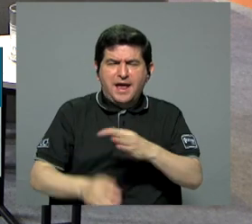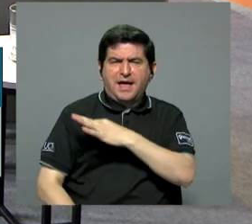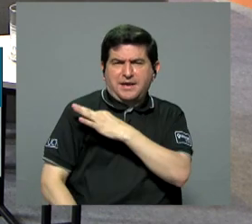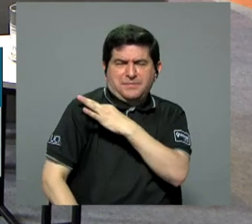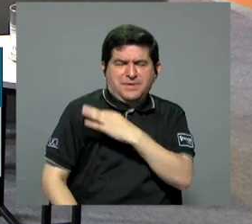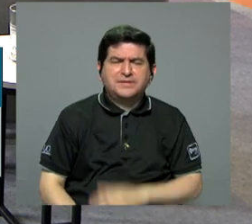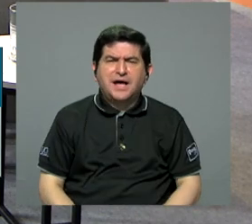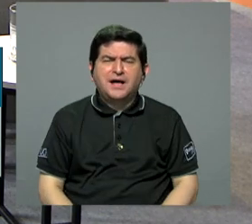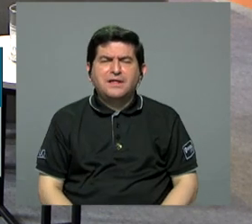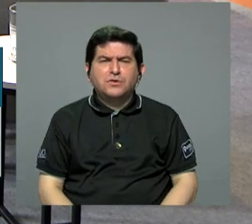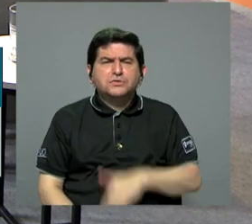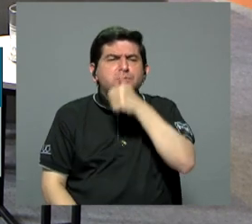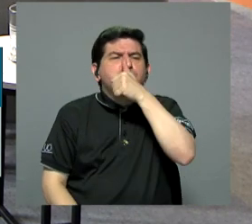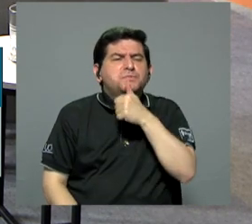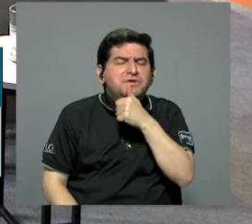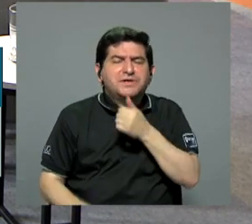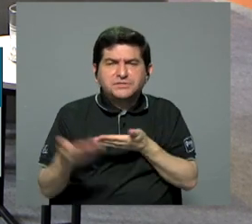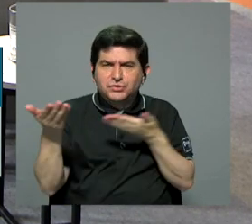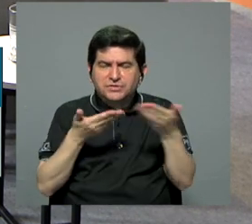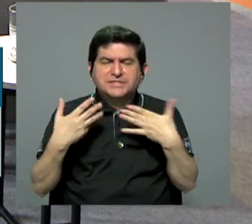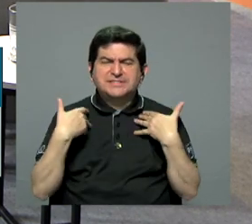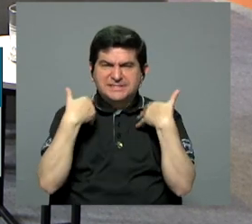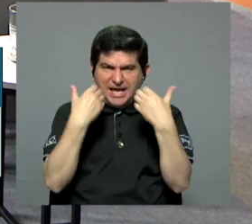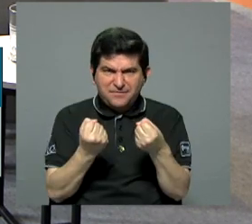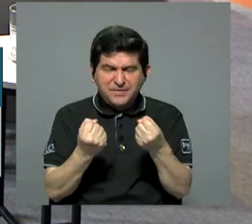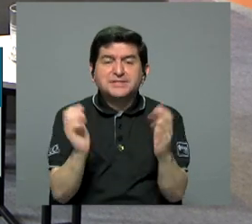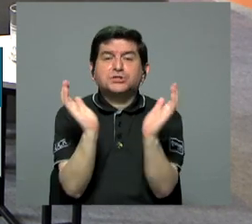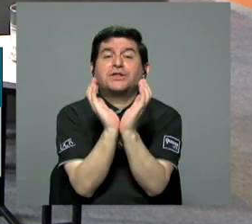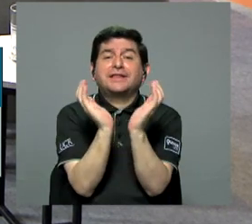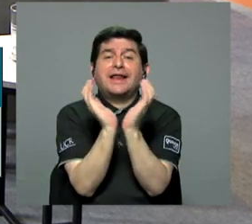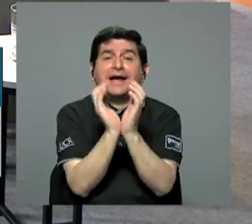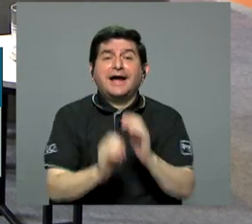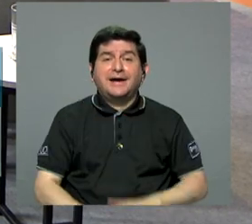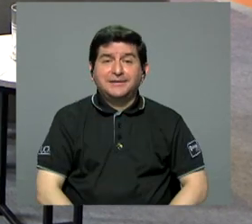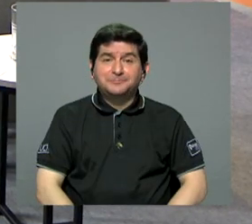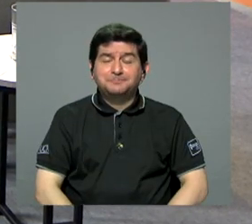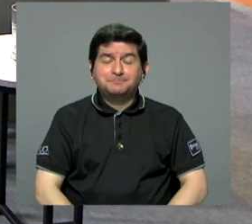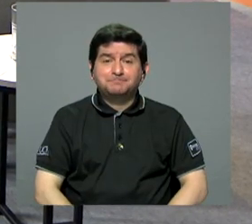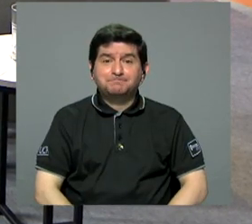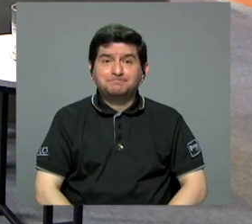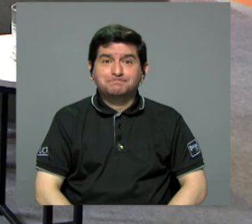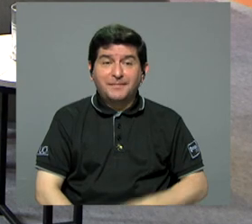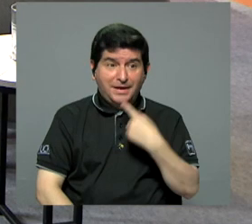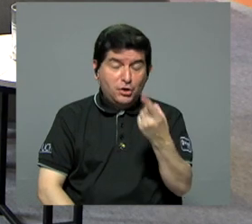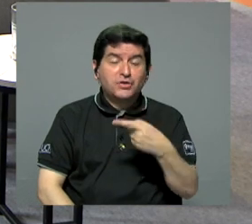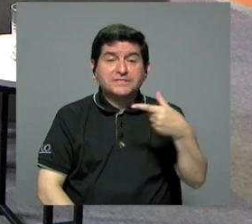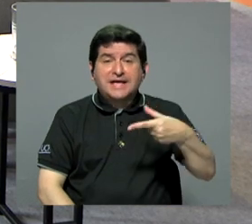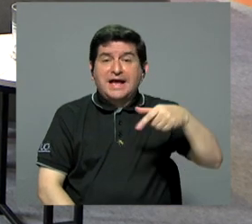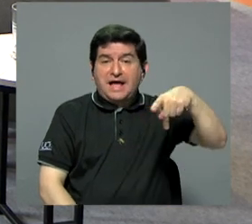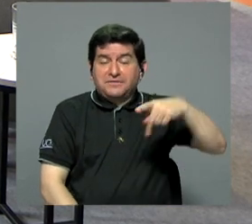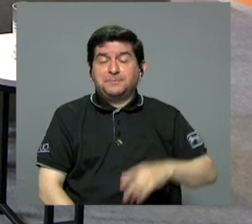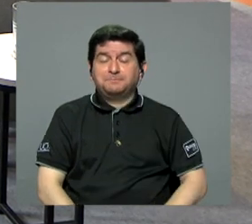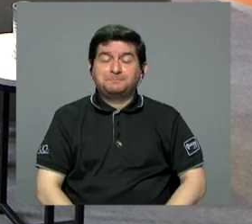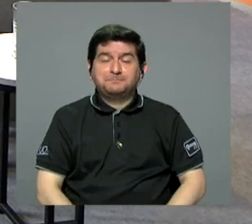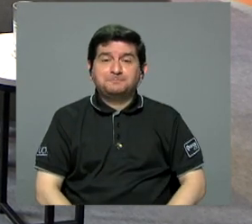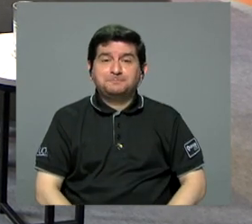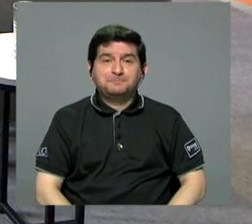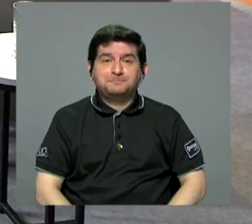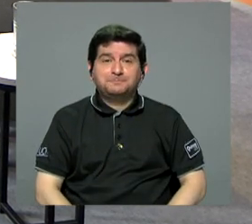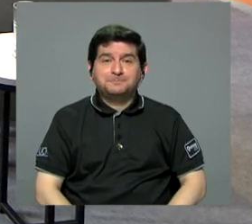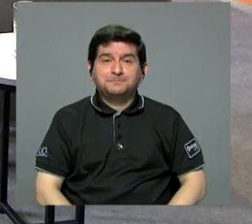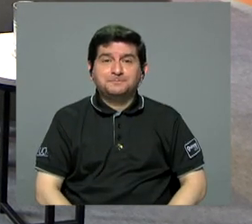invitados acerca de la privatización de servicios de salud de la caja? Eso dice Gaby Pérez. Y bueno,